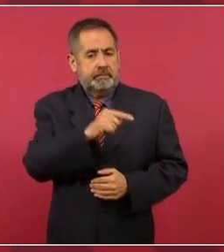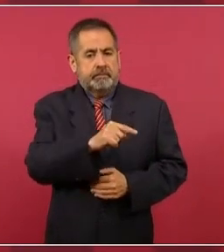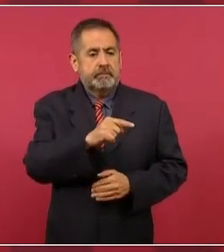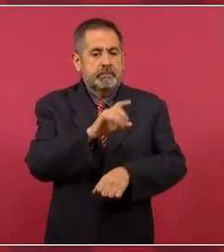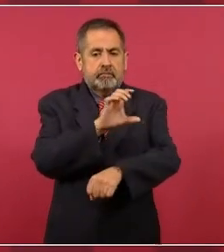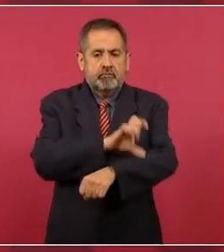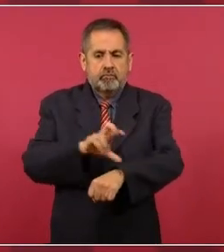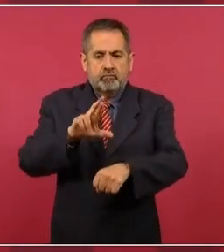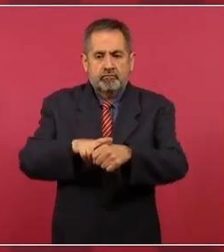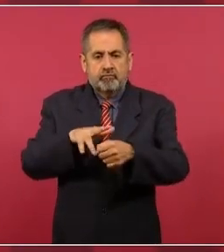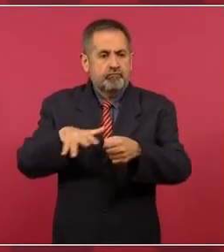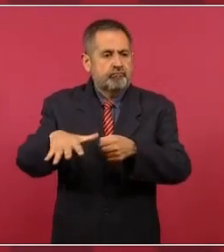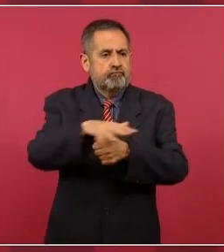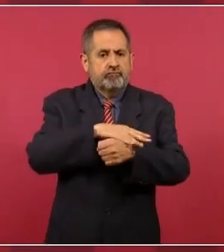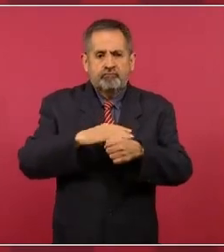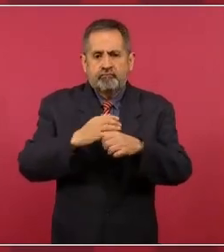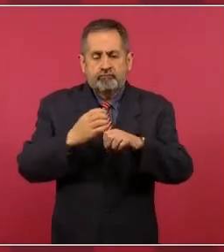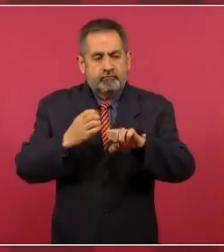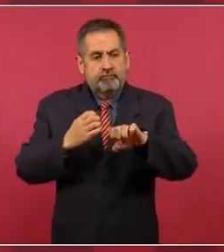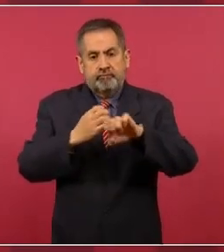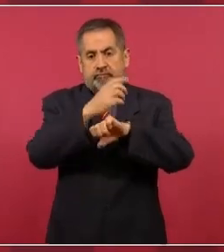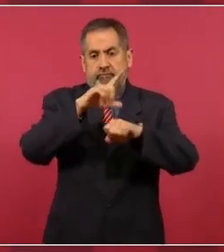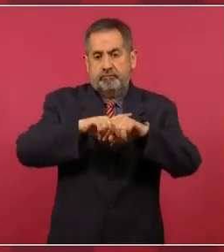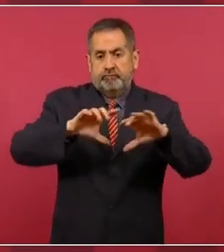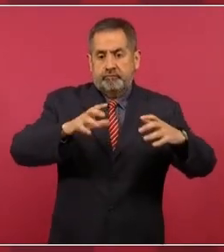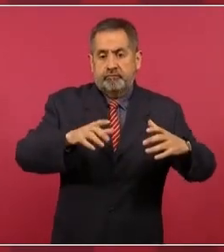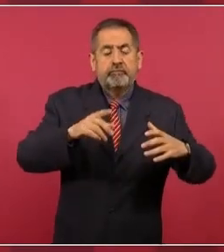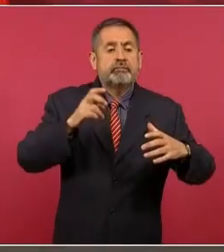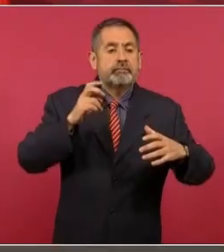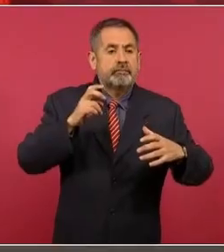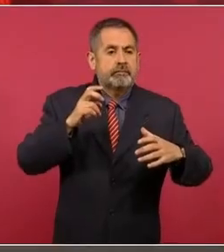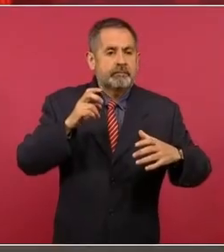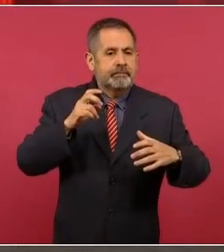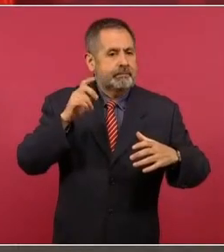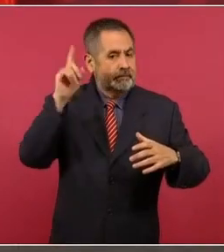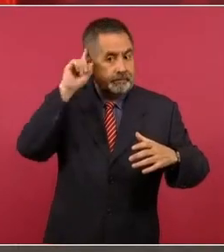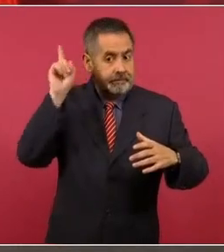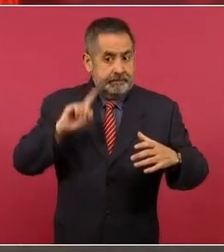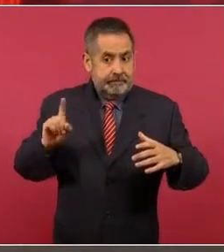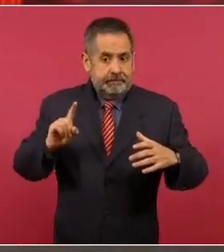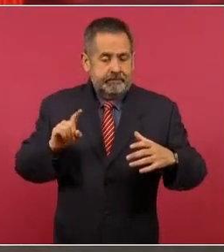coordinador estatal de la Guardia Nacional en Zacatecas.